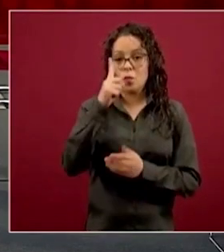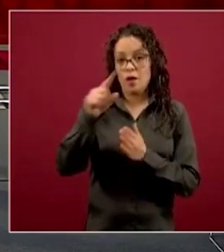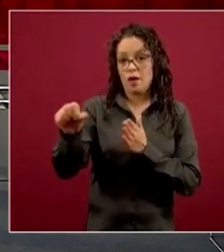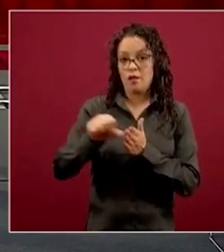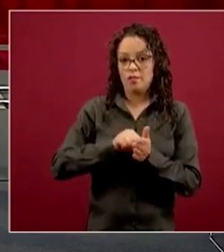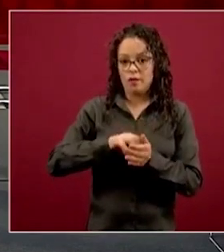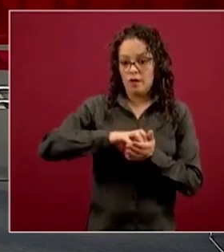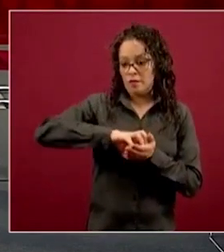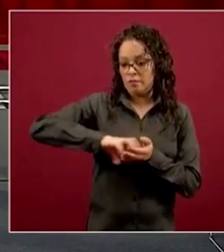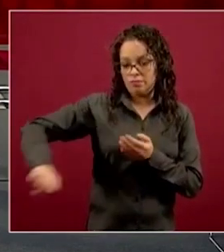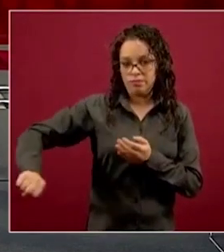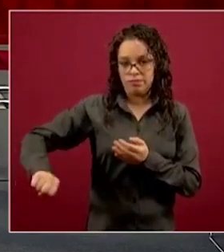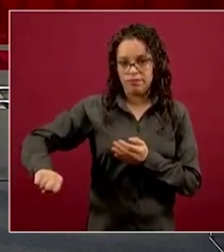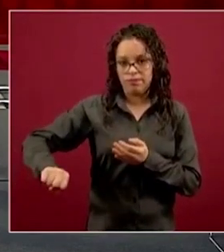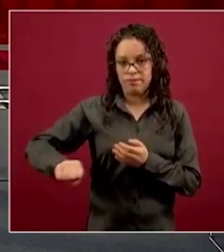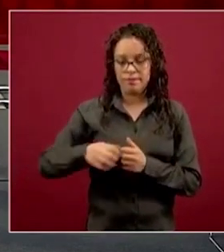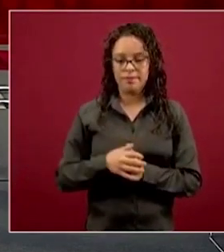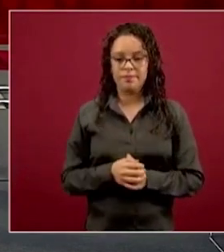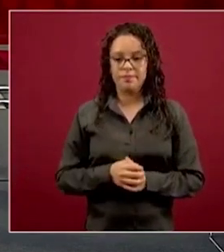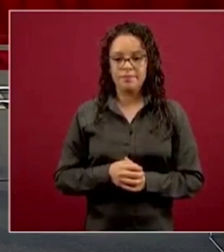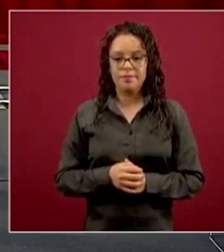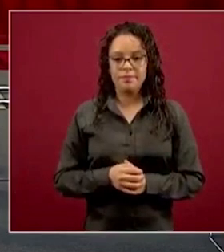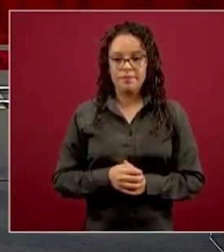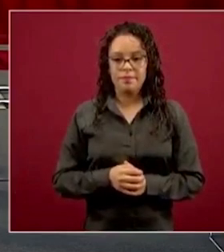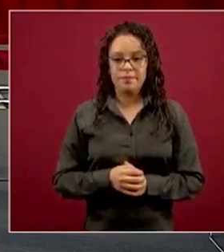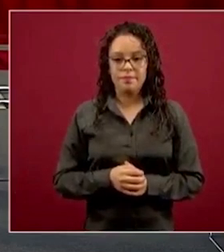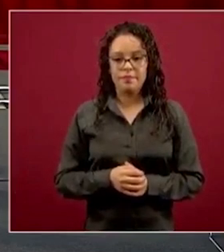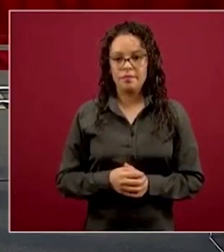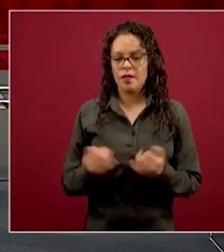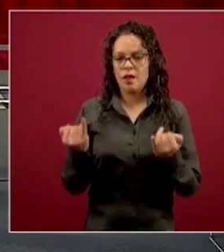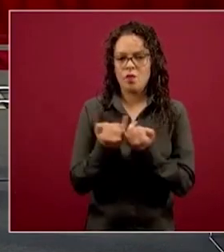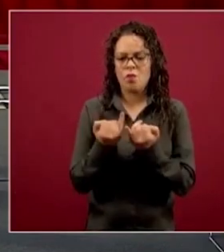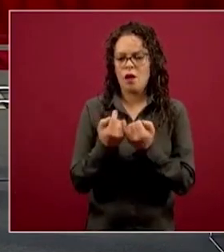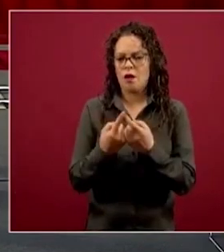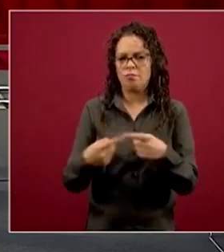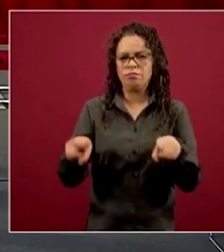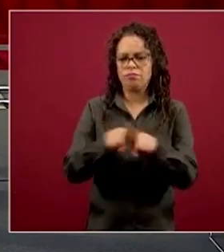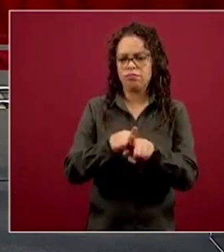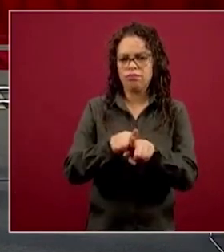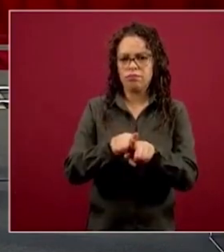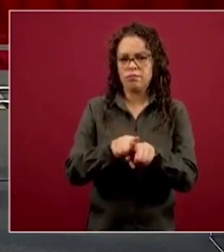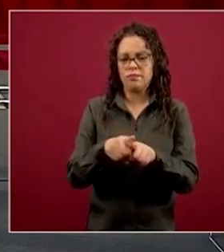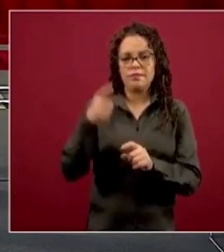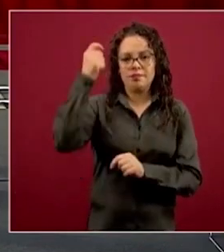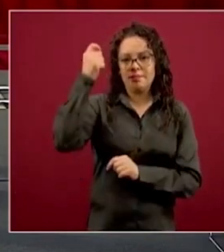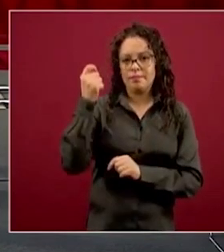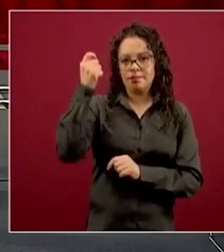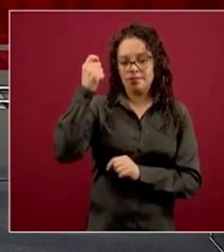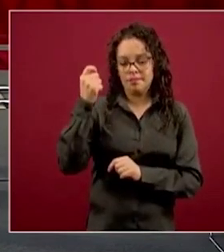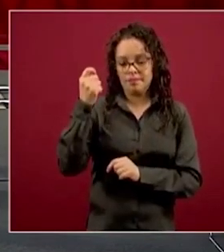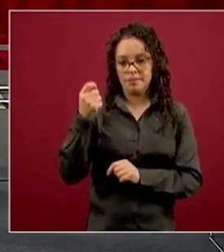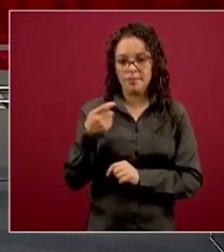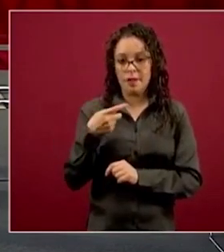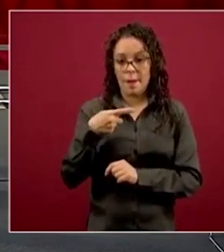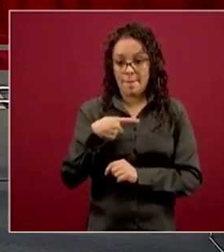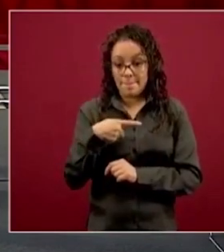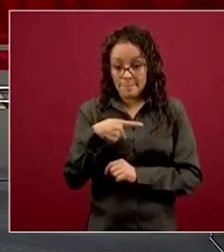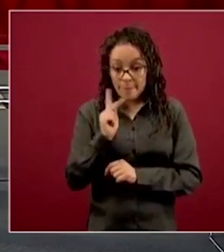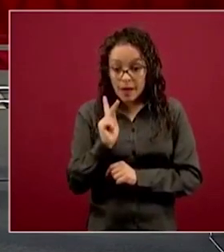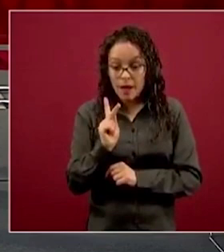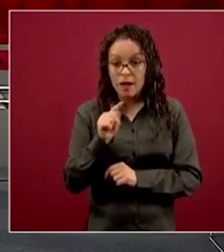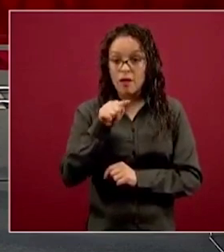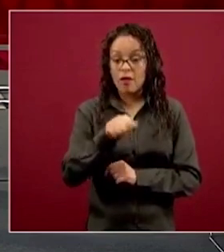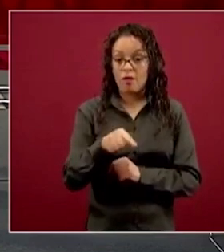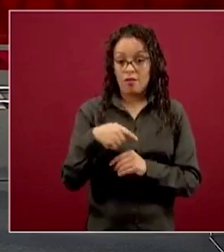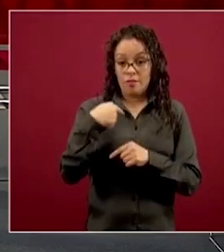es decir, nada cambia cuando reciban su pensión. Pero ese mismo día, en 24 horas,